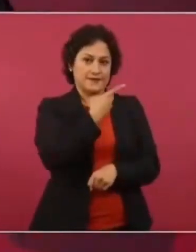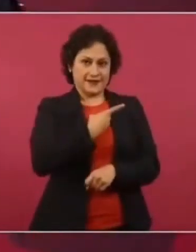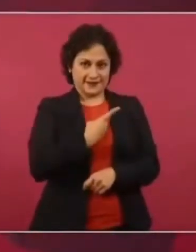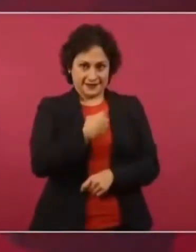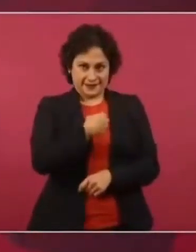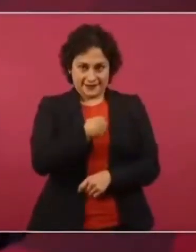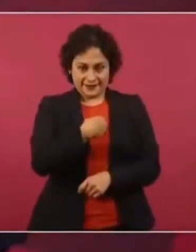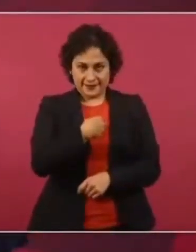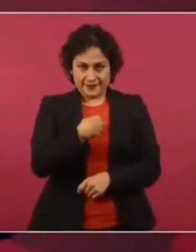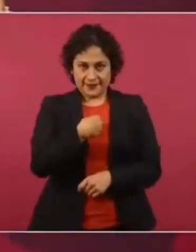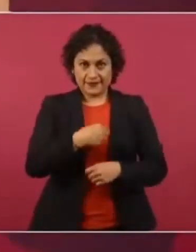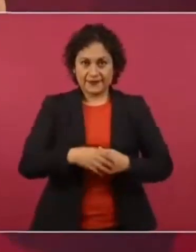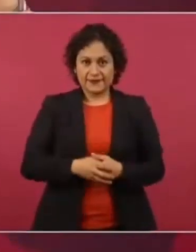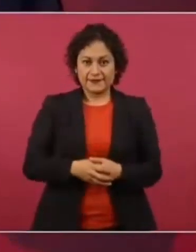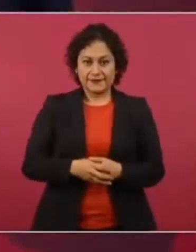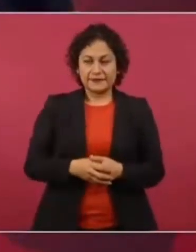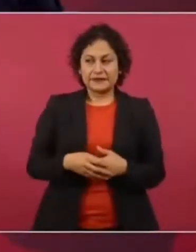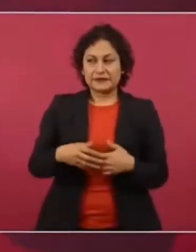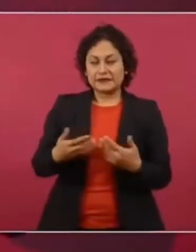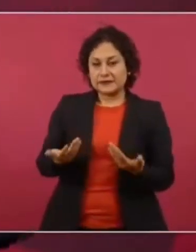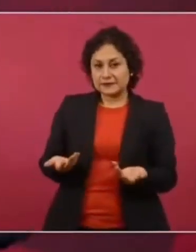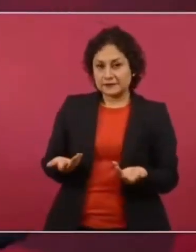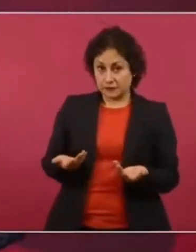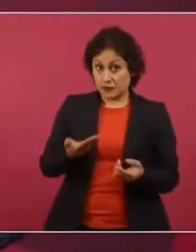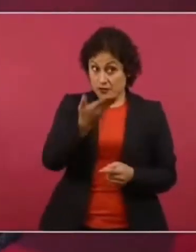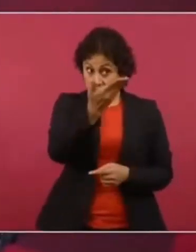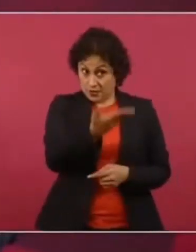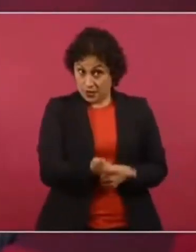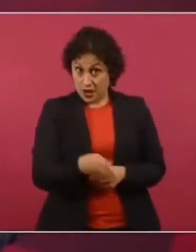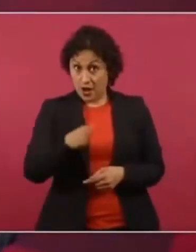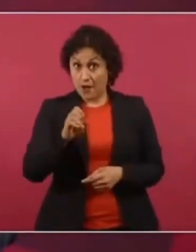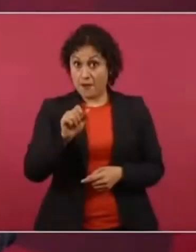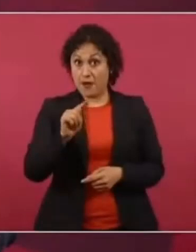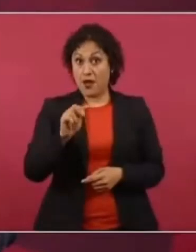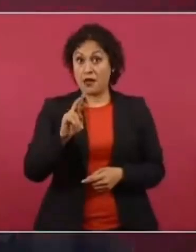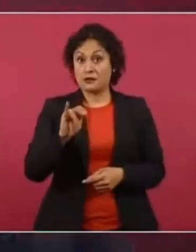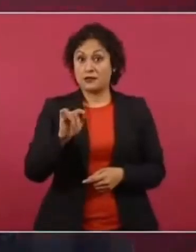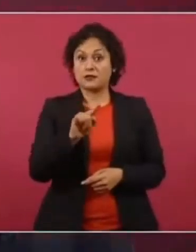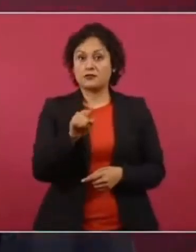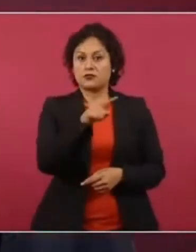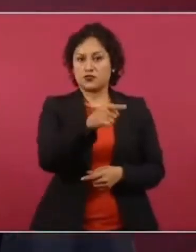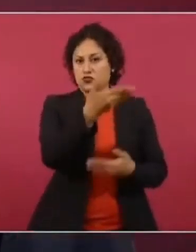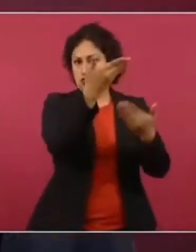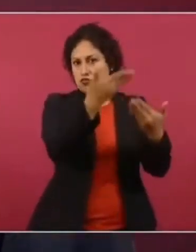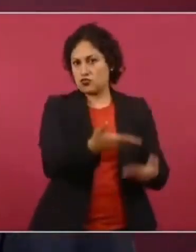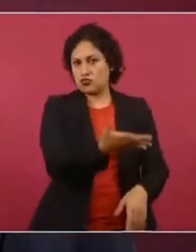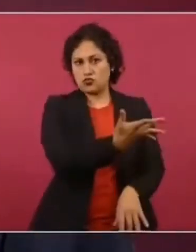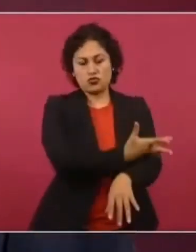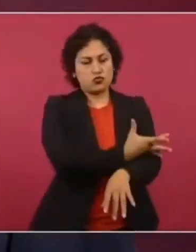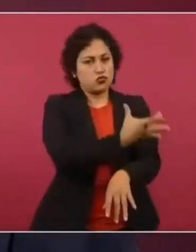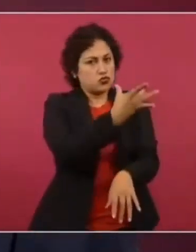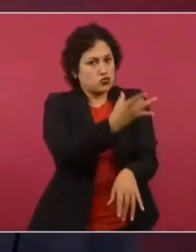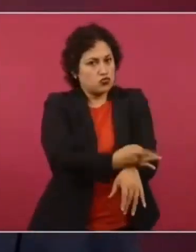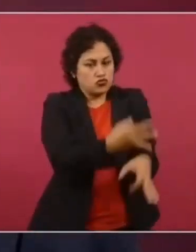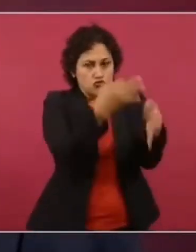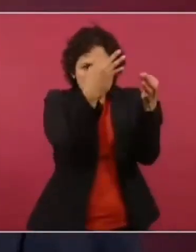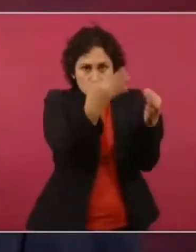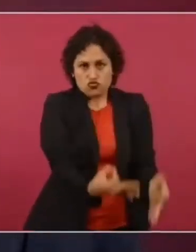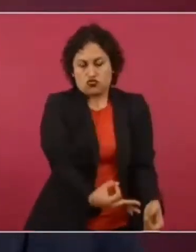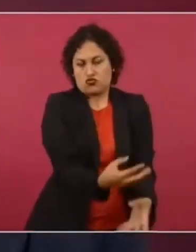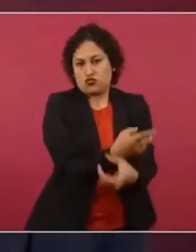Este, el maestro Bati, una gente honesta, íntegra, decente.